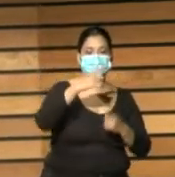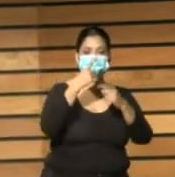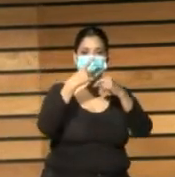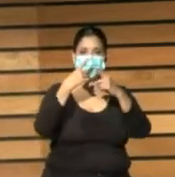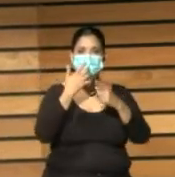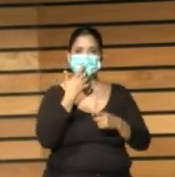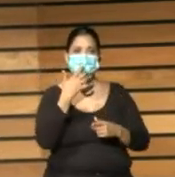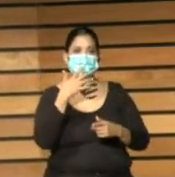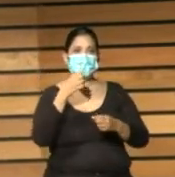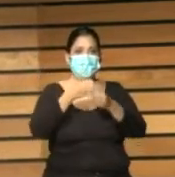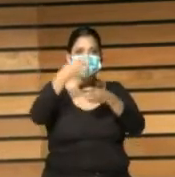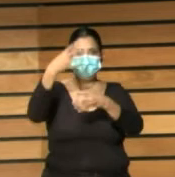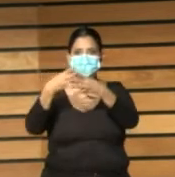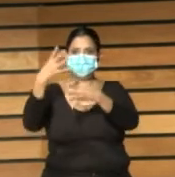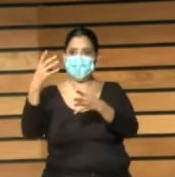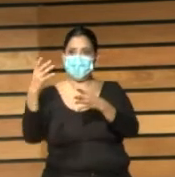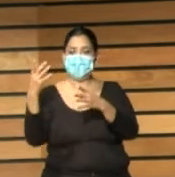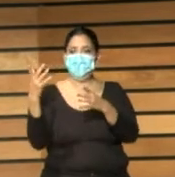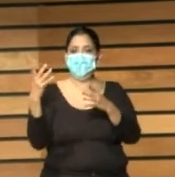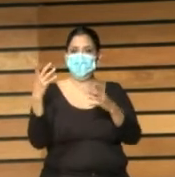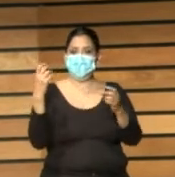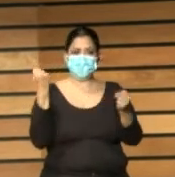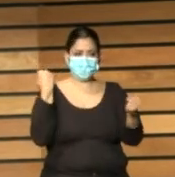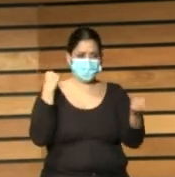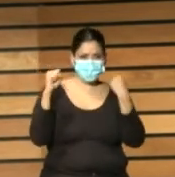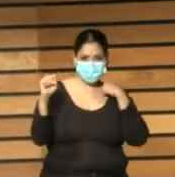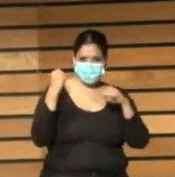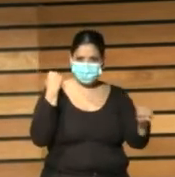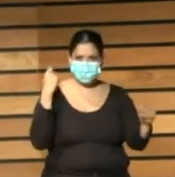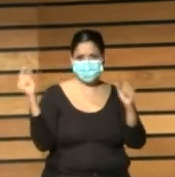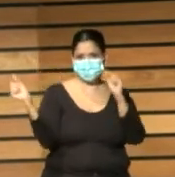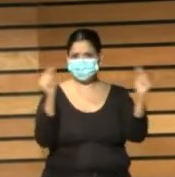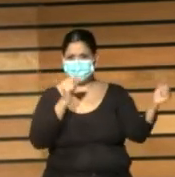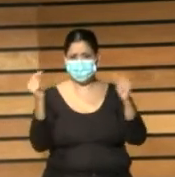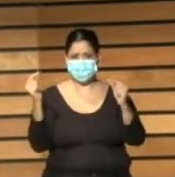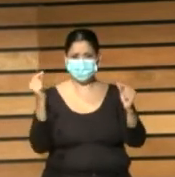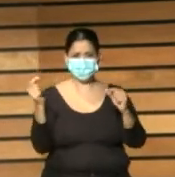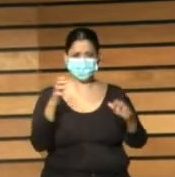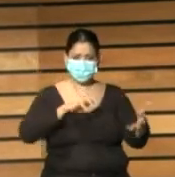ha habido más violencia y más digamos